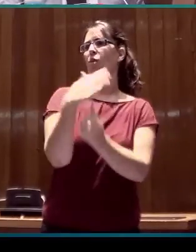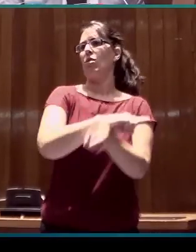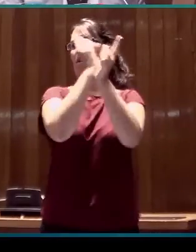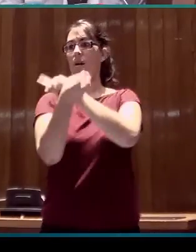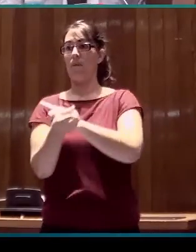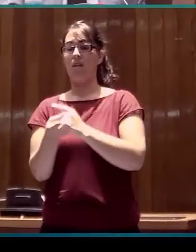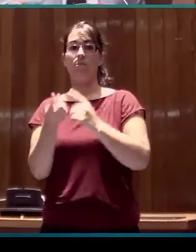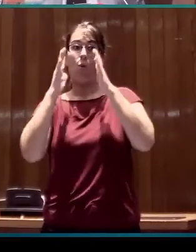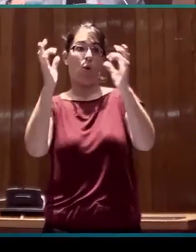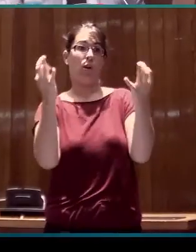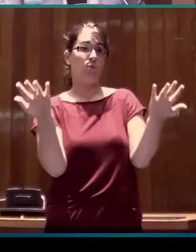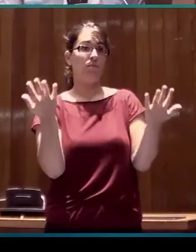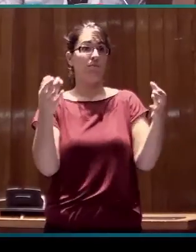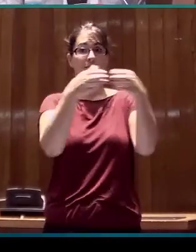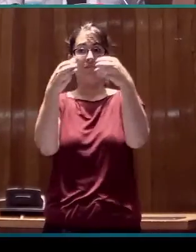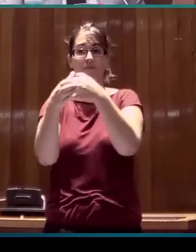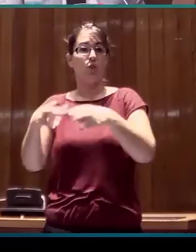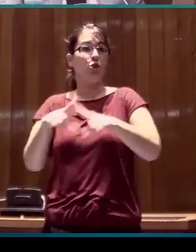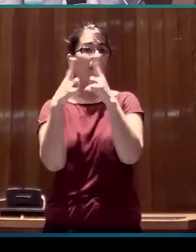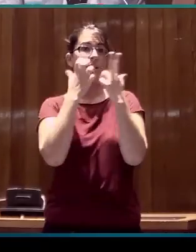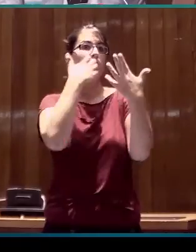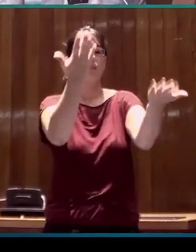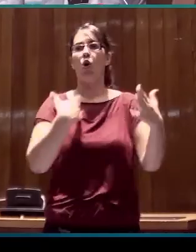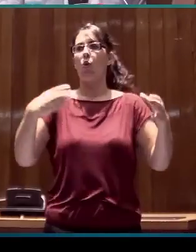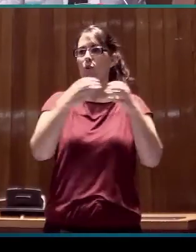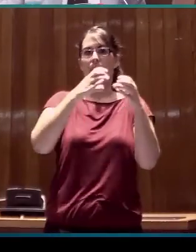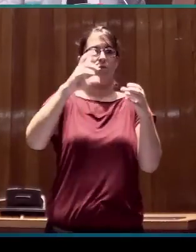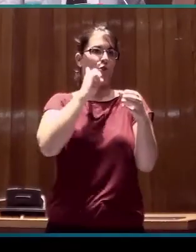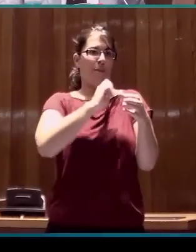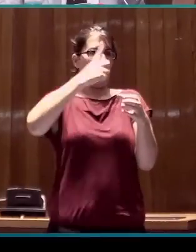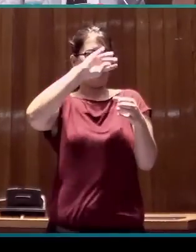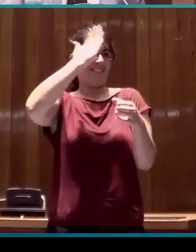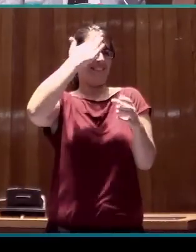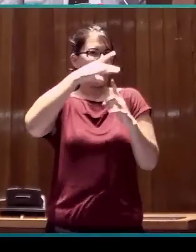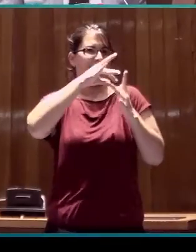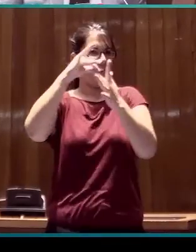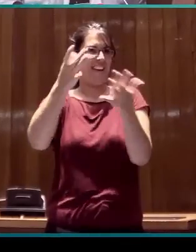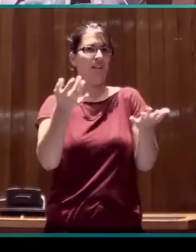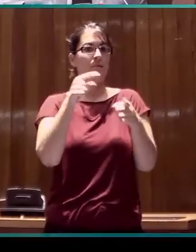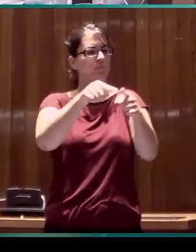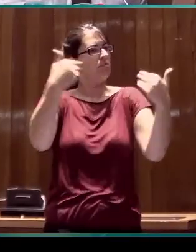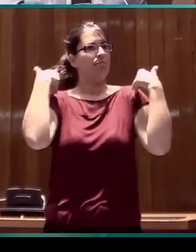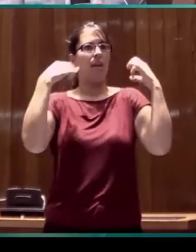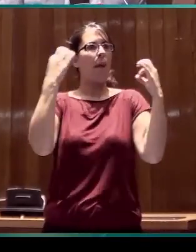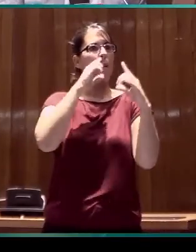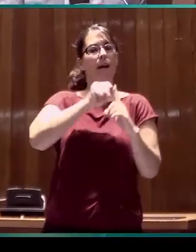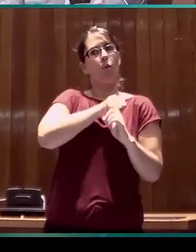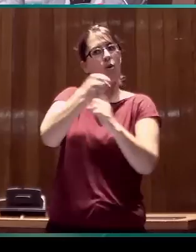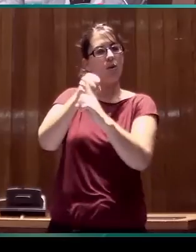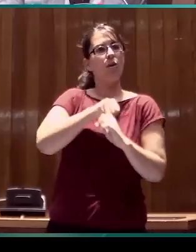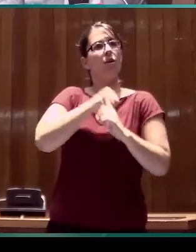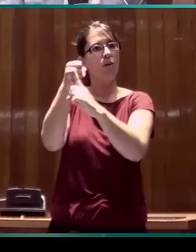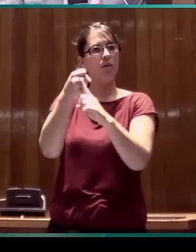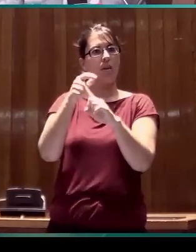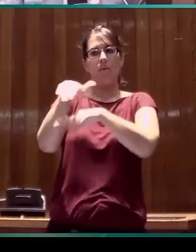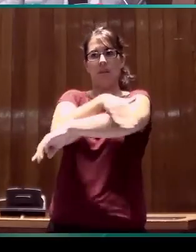los agentes sociales, la comunidad sorda, en primer lugar, son los encargados de ejercer la presión necesaria sobre